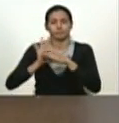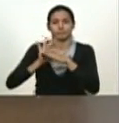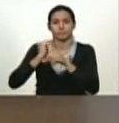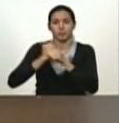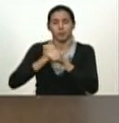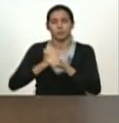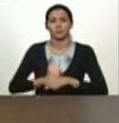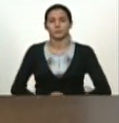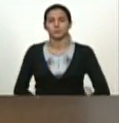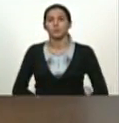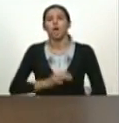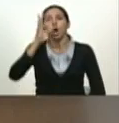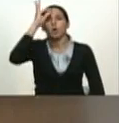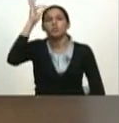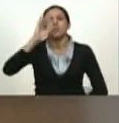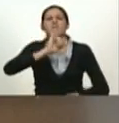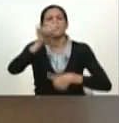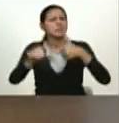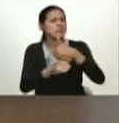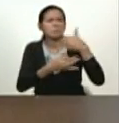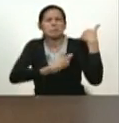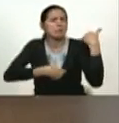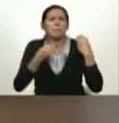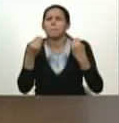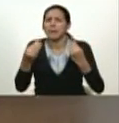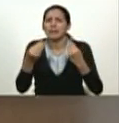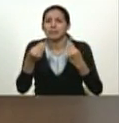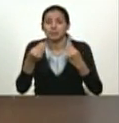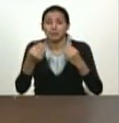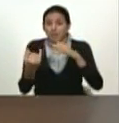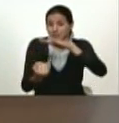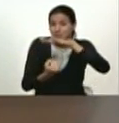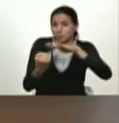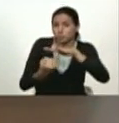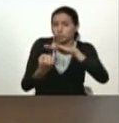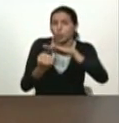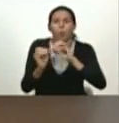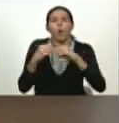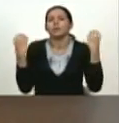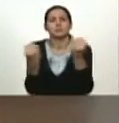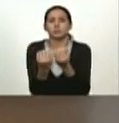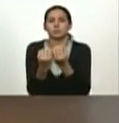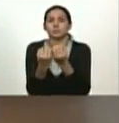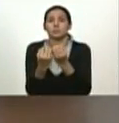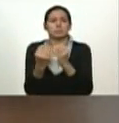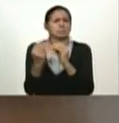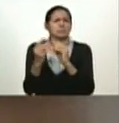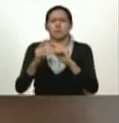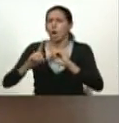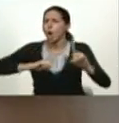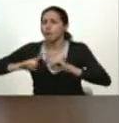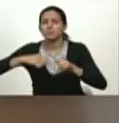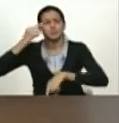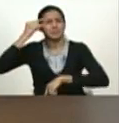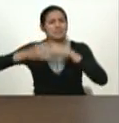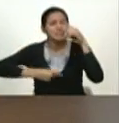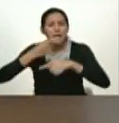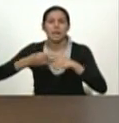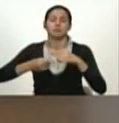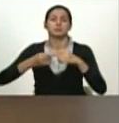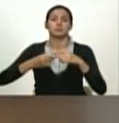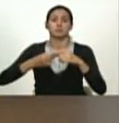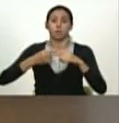el consejo de vicepresidente tiene que ser una instancia de coordinación diaria pero que tiene sus reuniones regulares